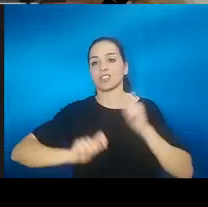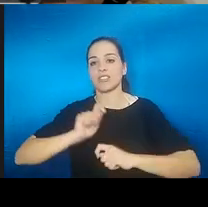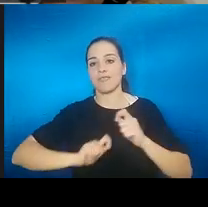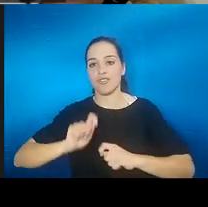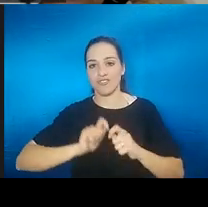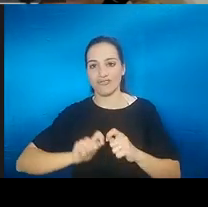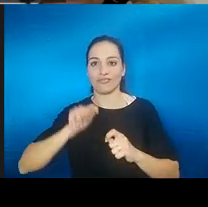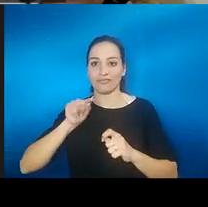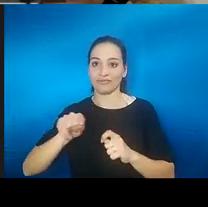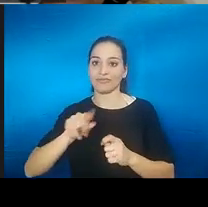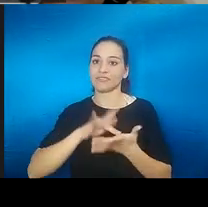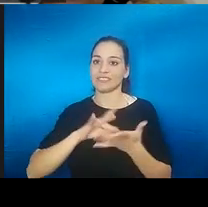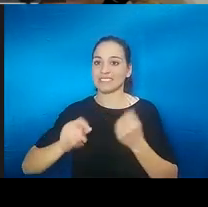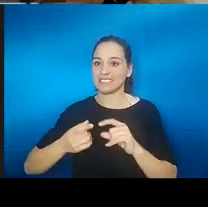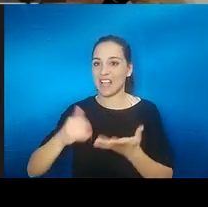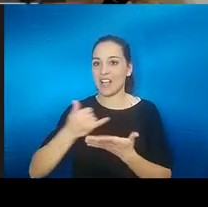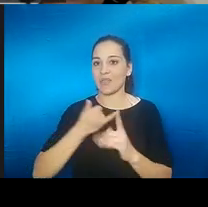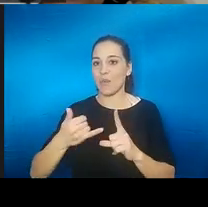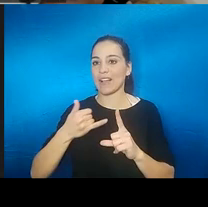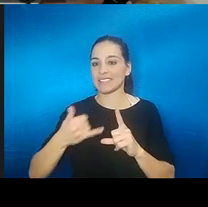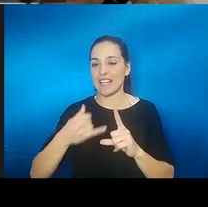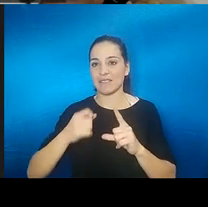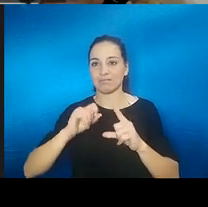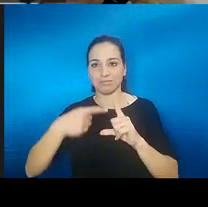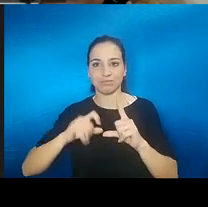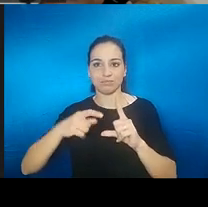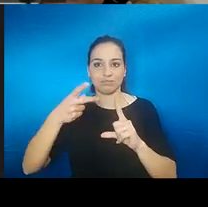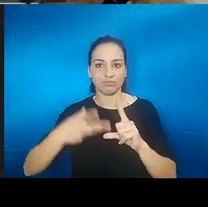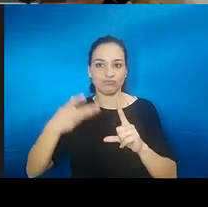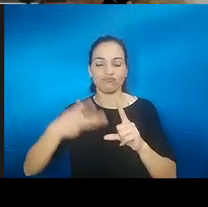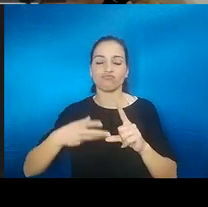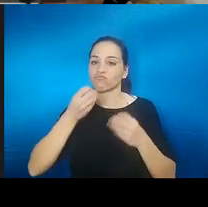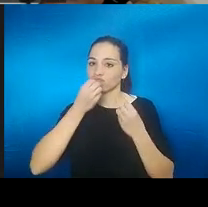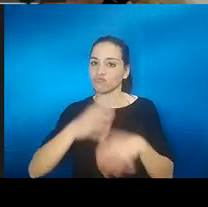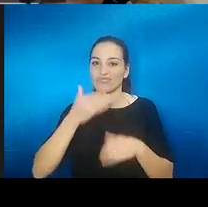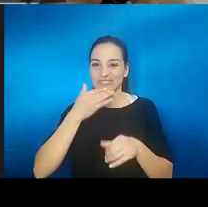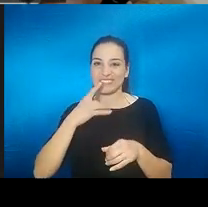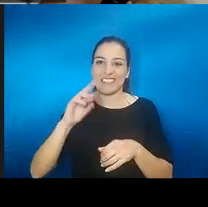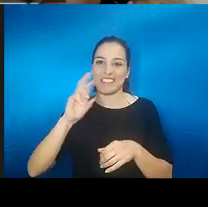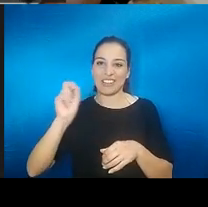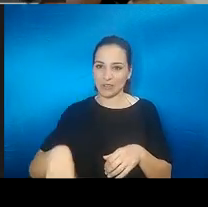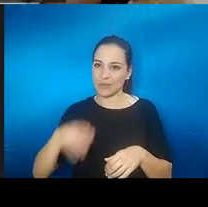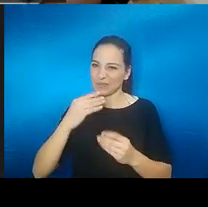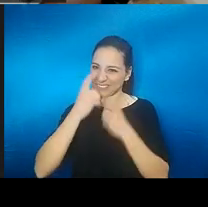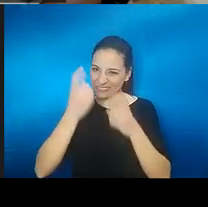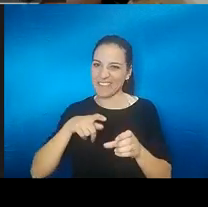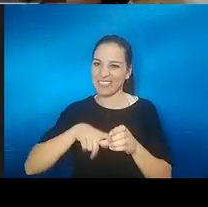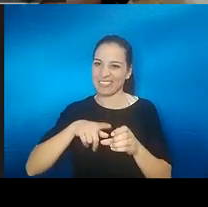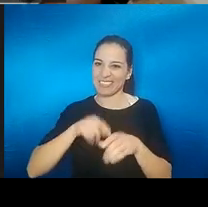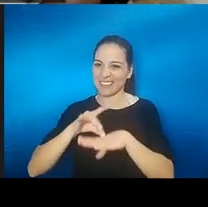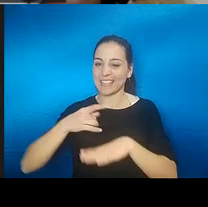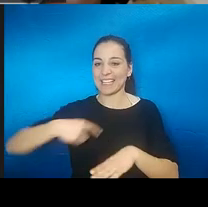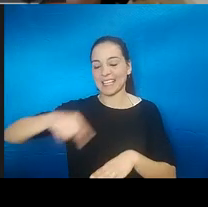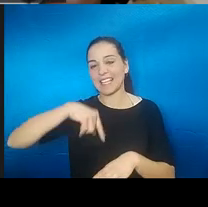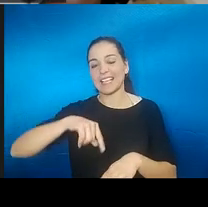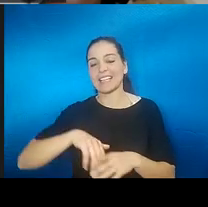del chat del whatsapp sobre todo bueno todo esto guiado por Rubén que está poniendo mucho de su parte me